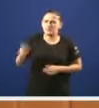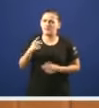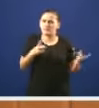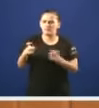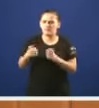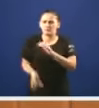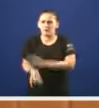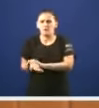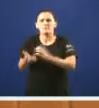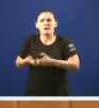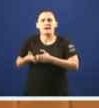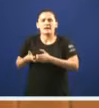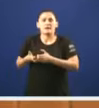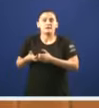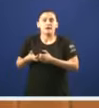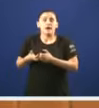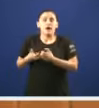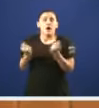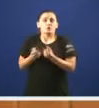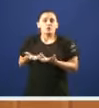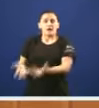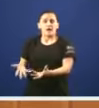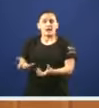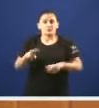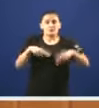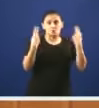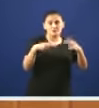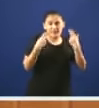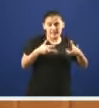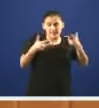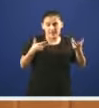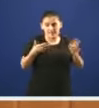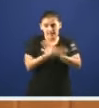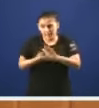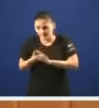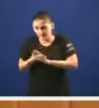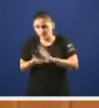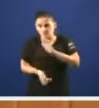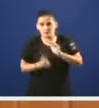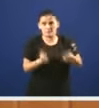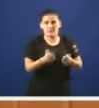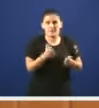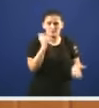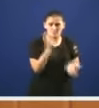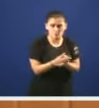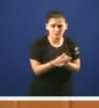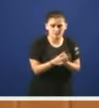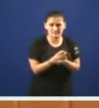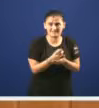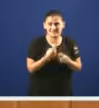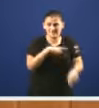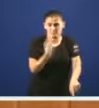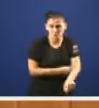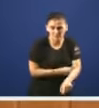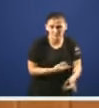de instalar máquinas auxiliares de apostas nos locais de hostelería estamos falando xa da aparición de máquinas de apostas deportivas